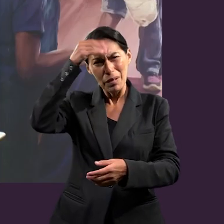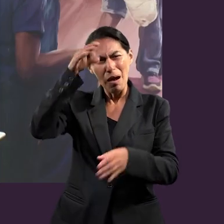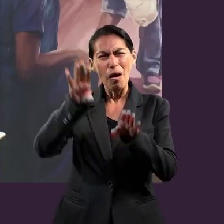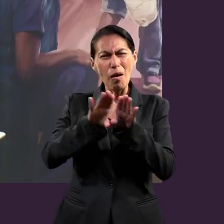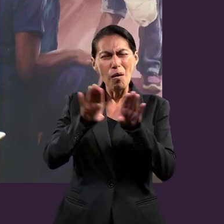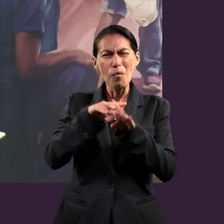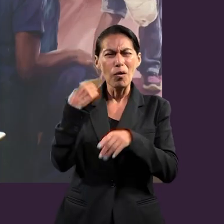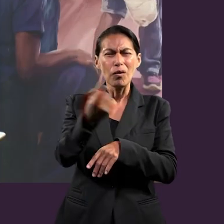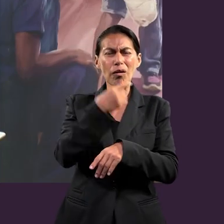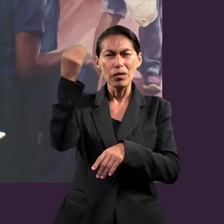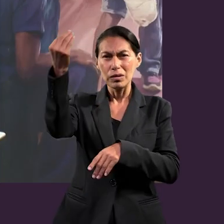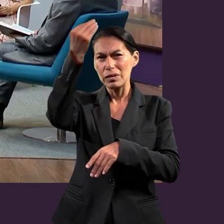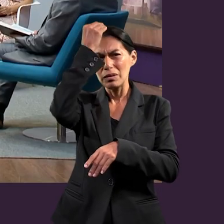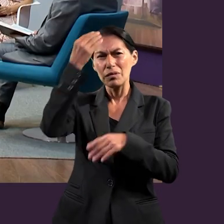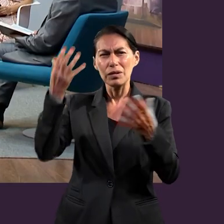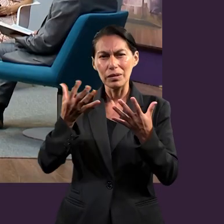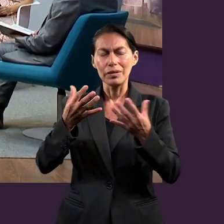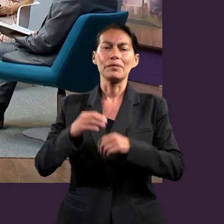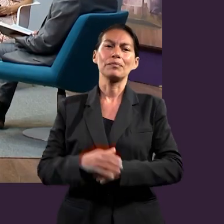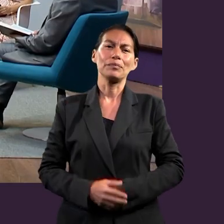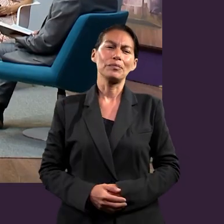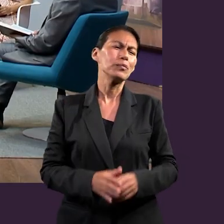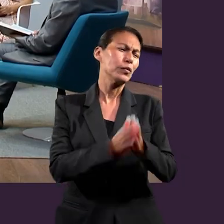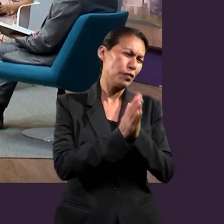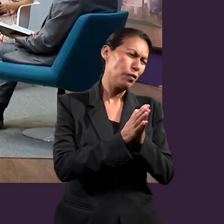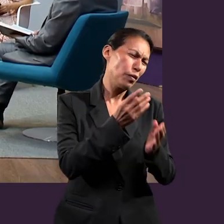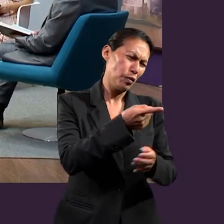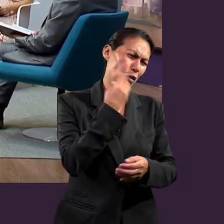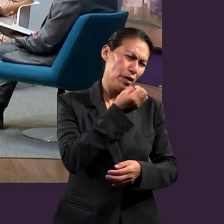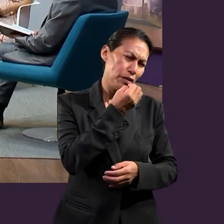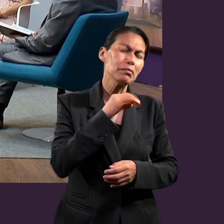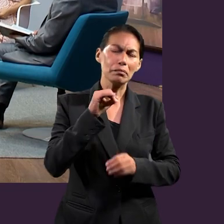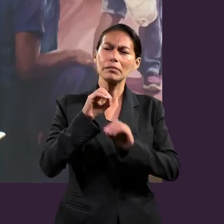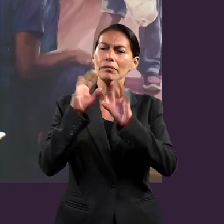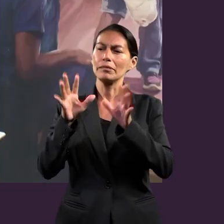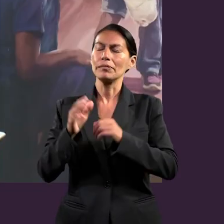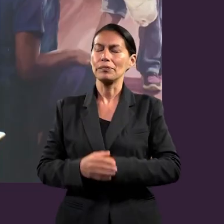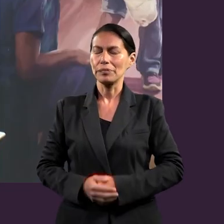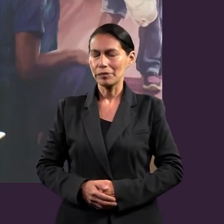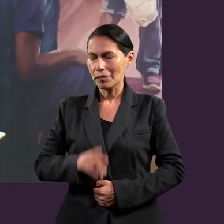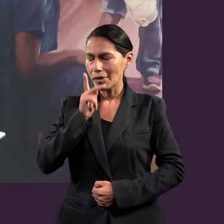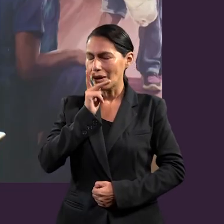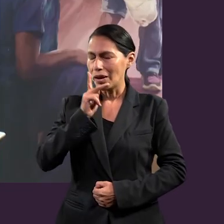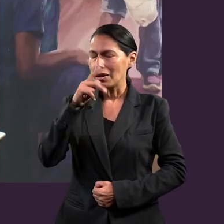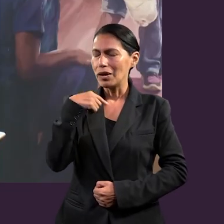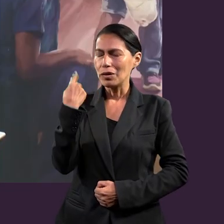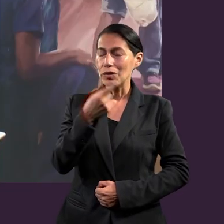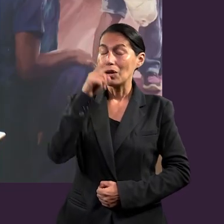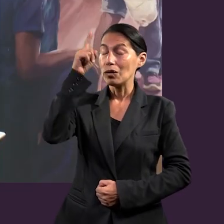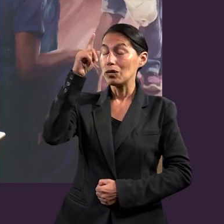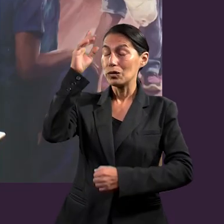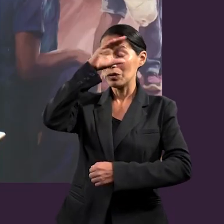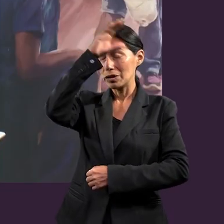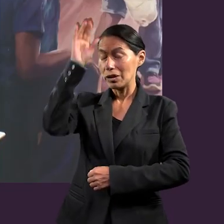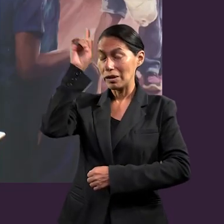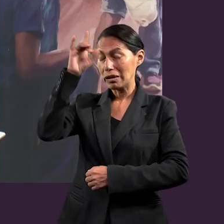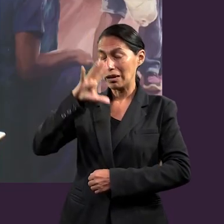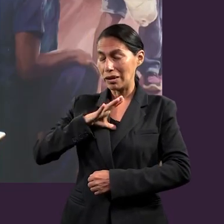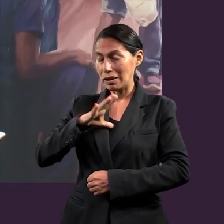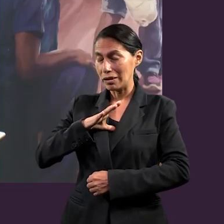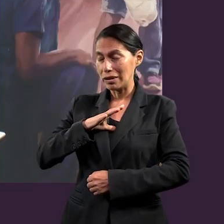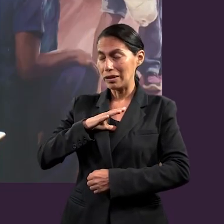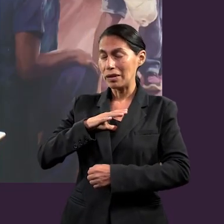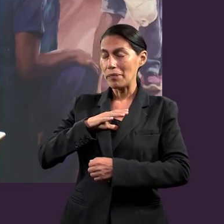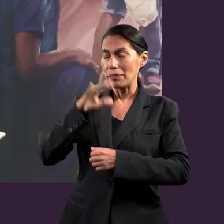es que podemos andar como sabios. Edith, ¿nos puedes dirigir en oración? Claro, vamos a orar. Padre nuestro que estás en el cielo, santificado sea tu